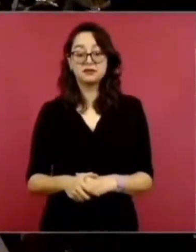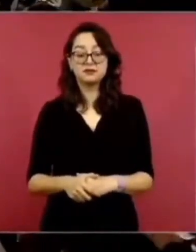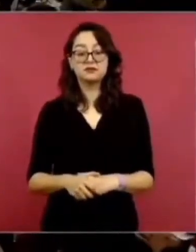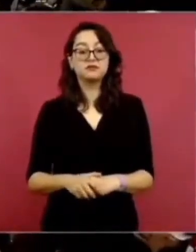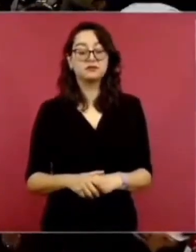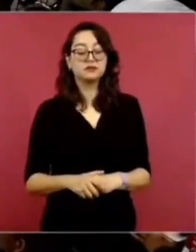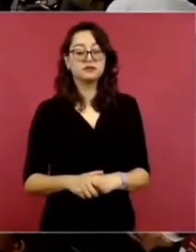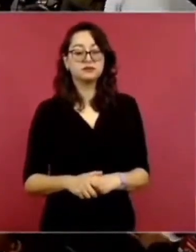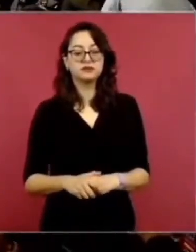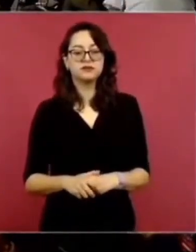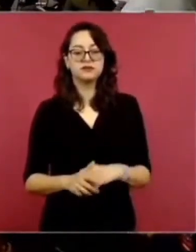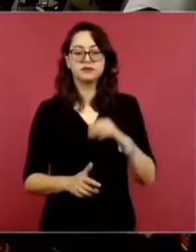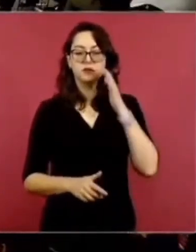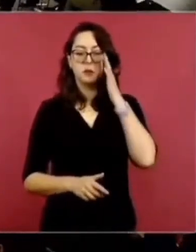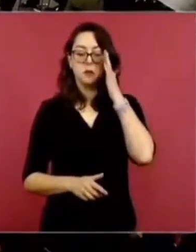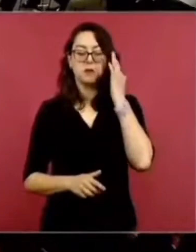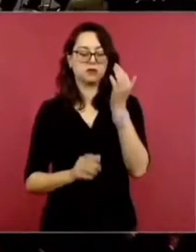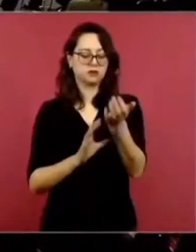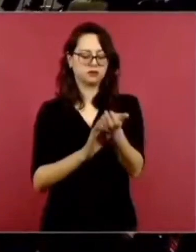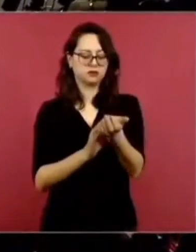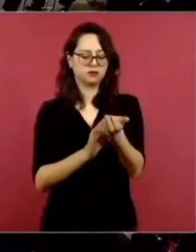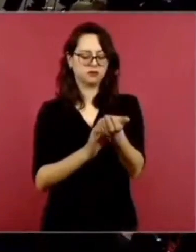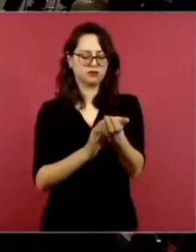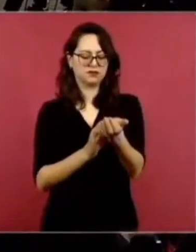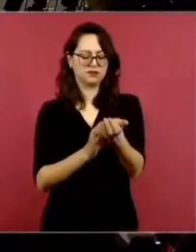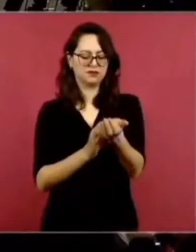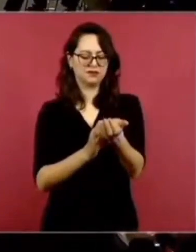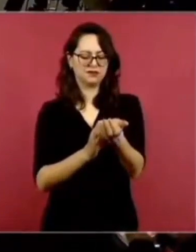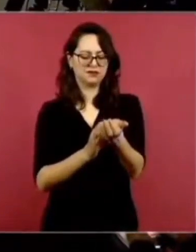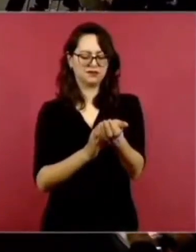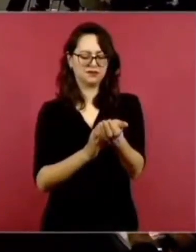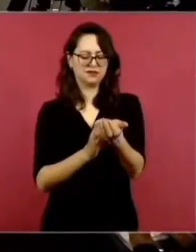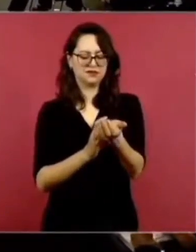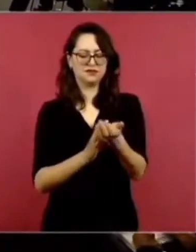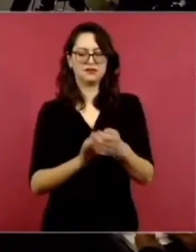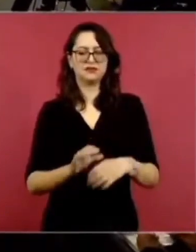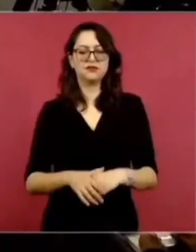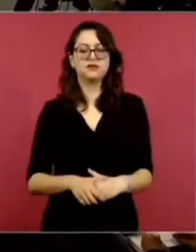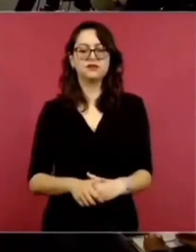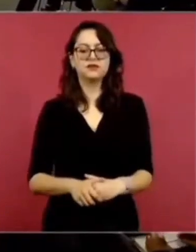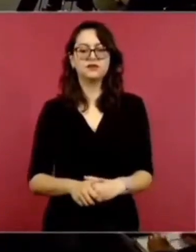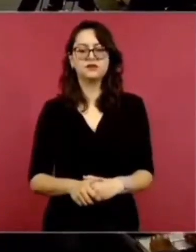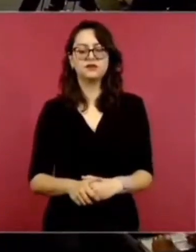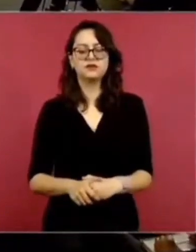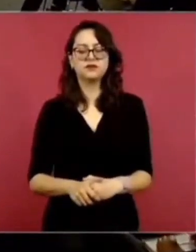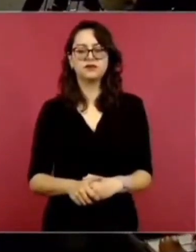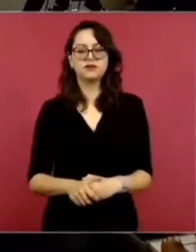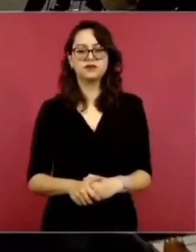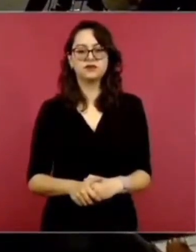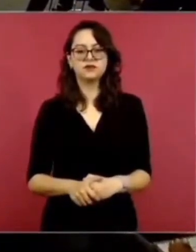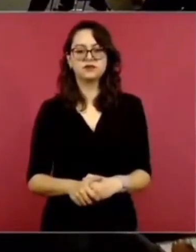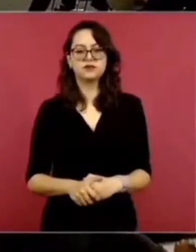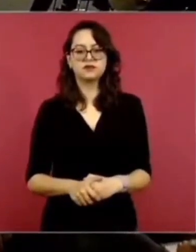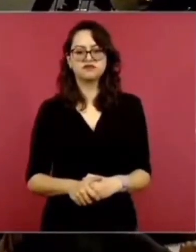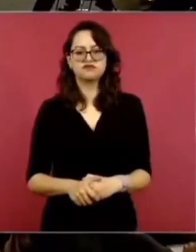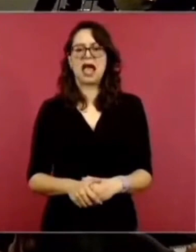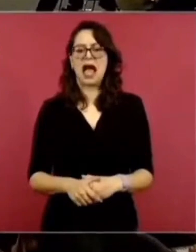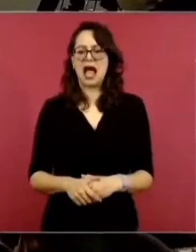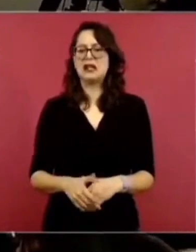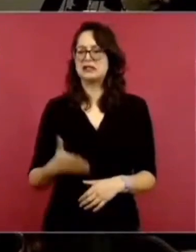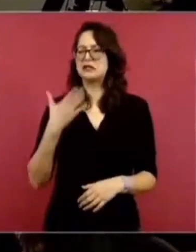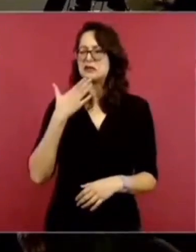es lo que pidieron quitar. Lo que quieren quitar es la posada. Ah, sí, no, pues yo yo lo expreso aquí.